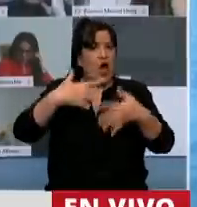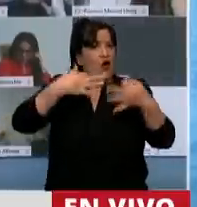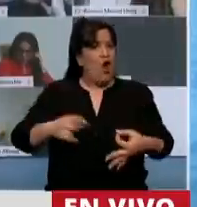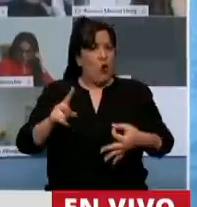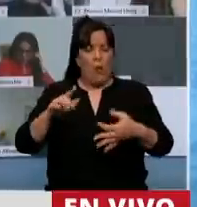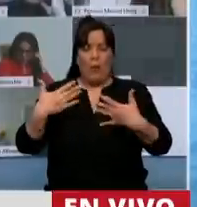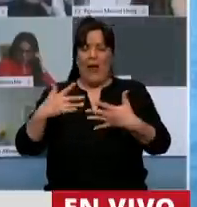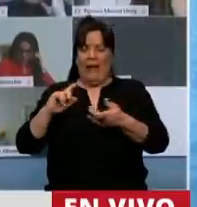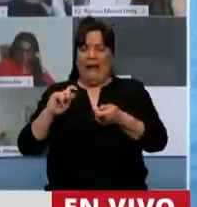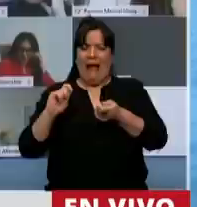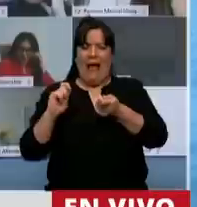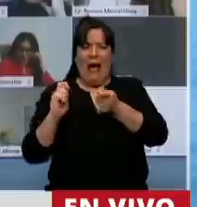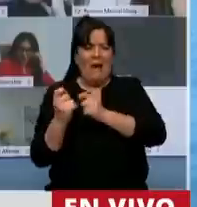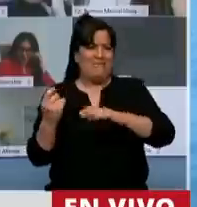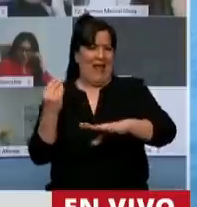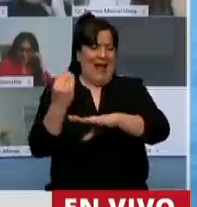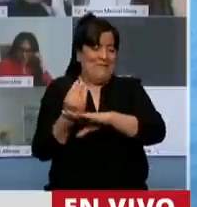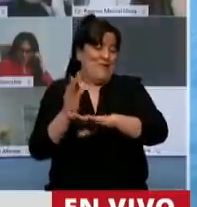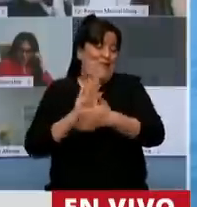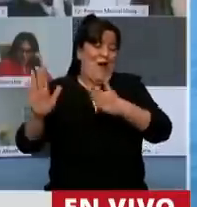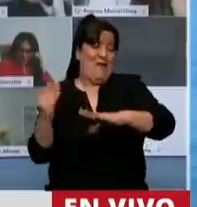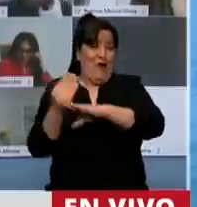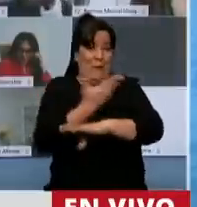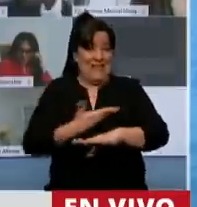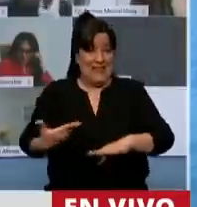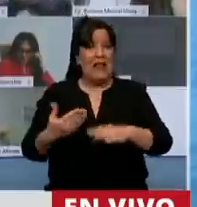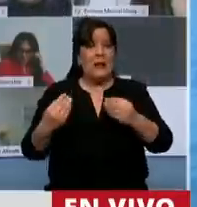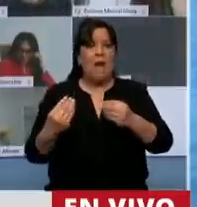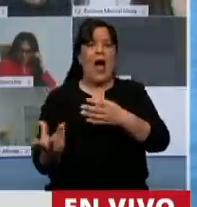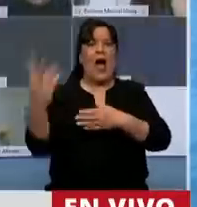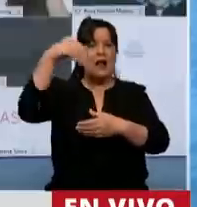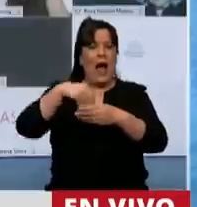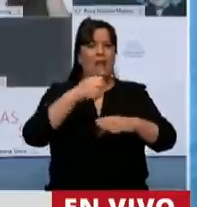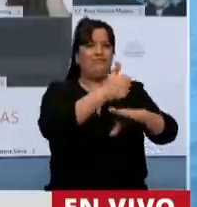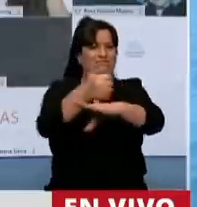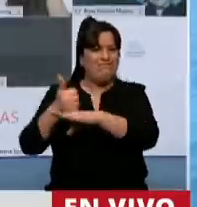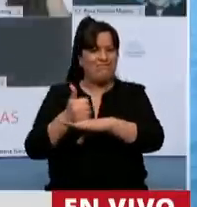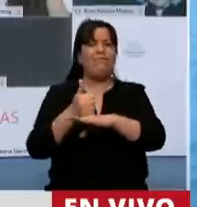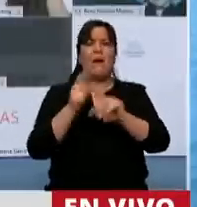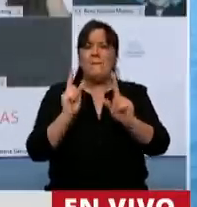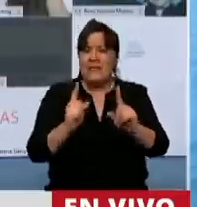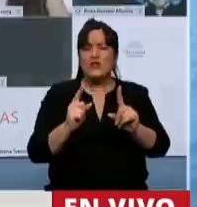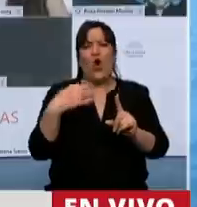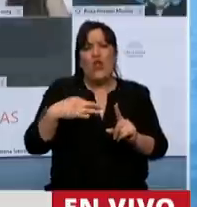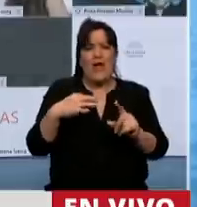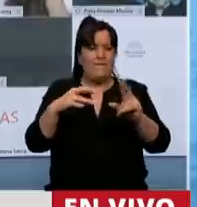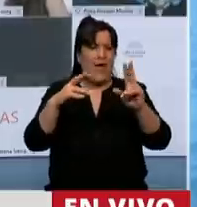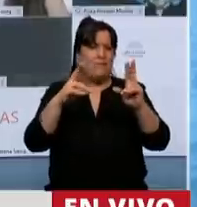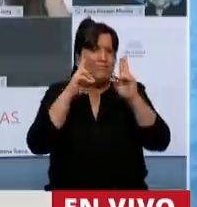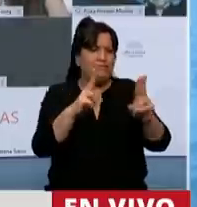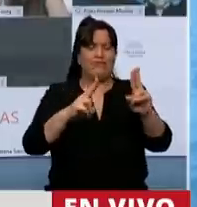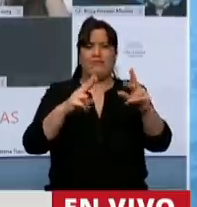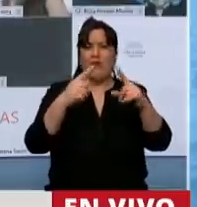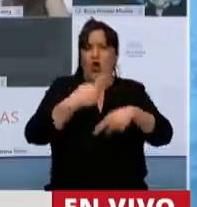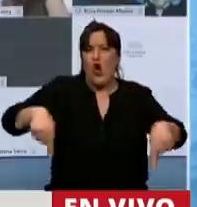transición que nos lleve a participar de manera presencial con los resguardos sanitarios,